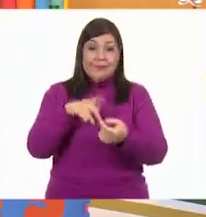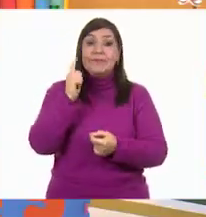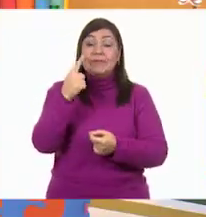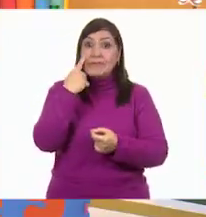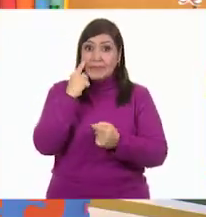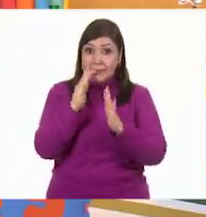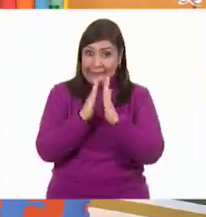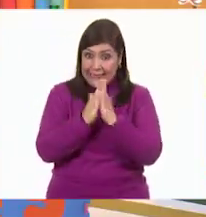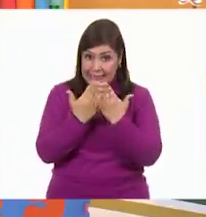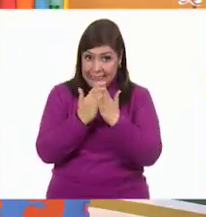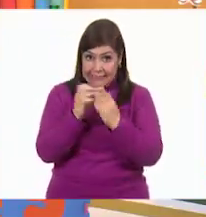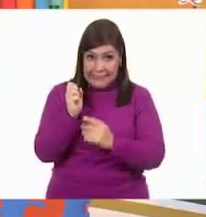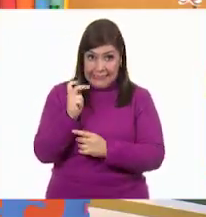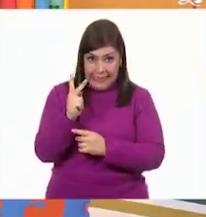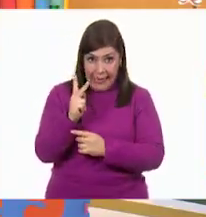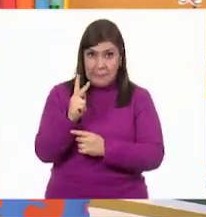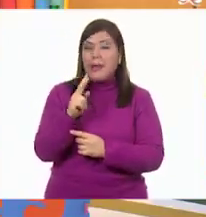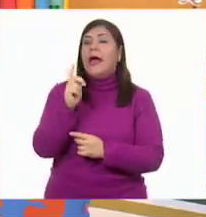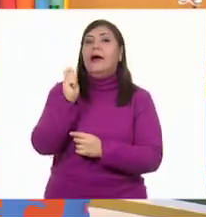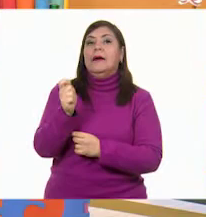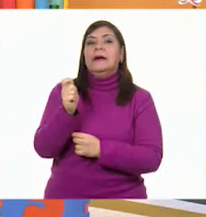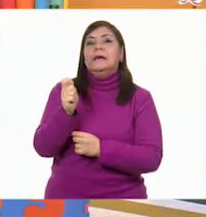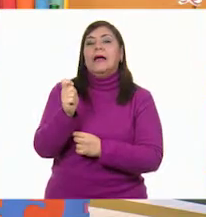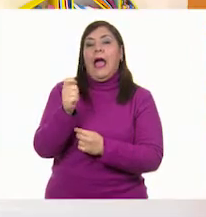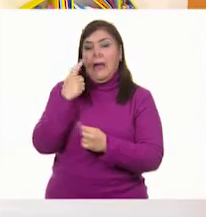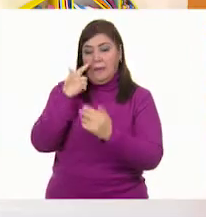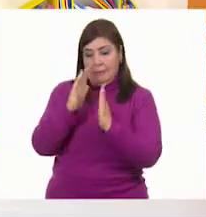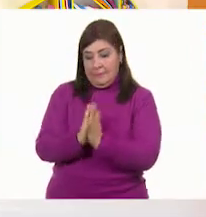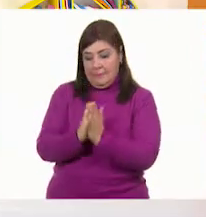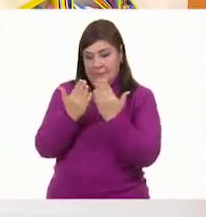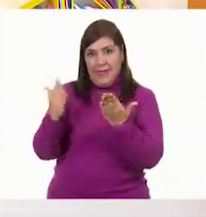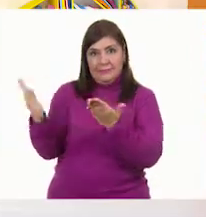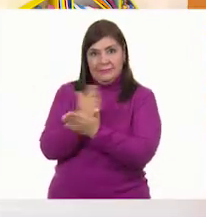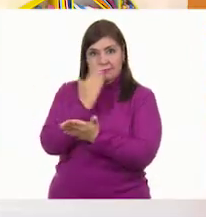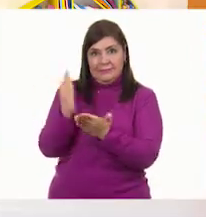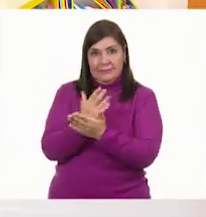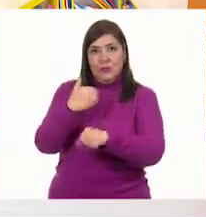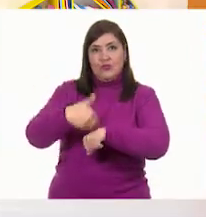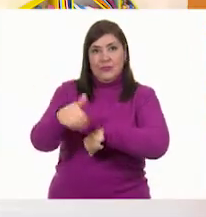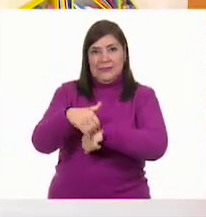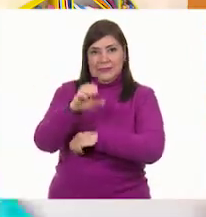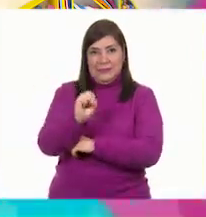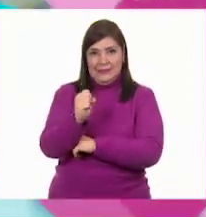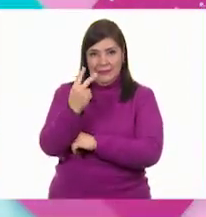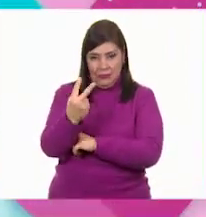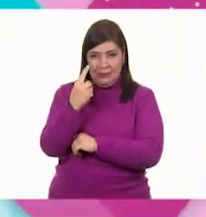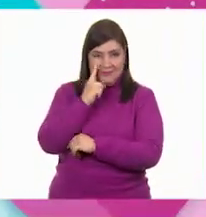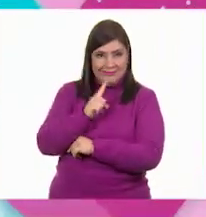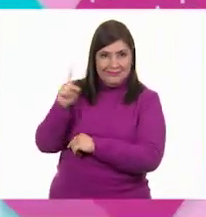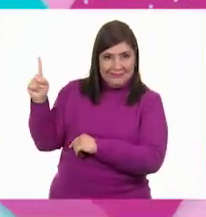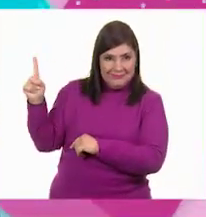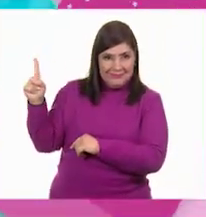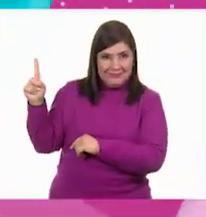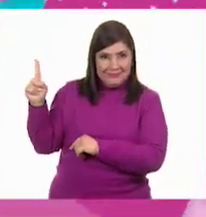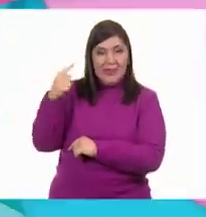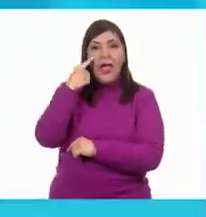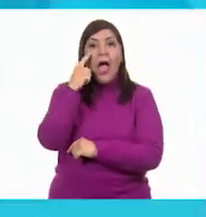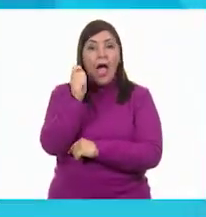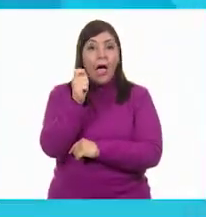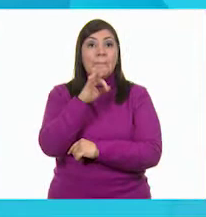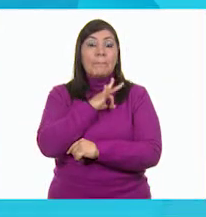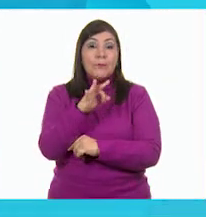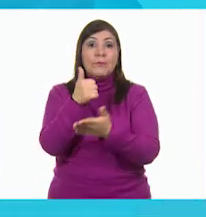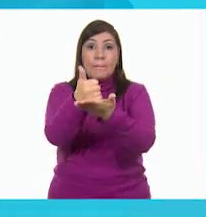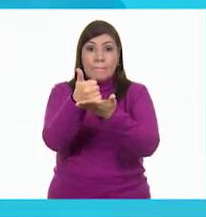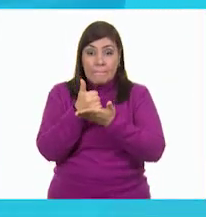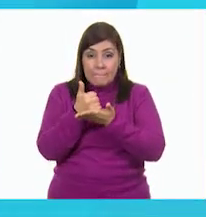libro de texto, niñas, niños, vámonos a nuestro libro de texto, página 62, Marianita. Muy bien. Y me ayudas a leer, por